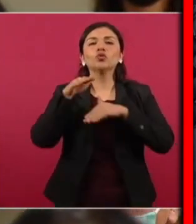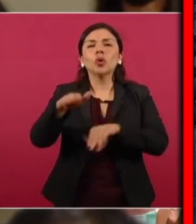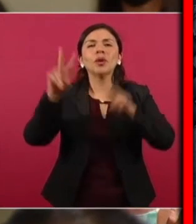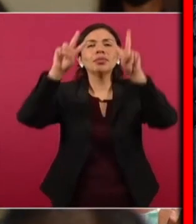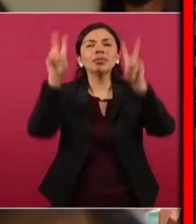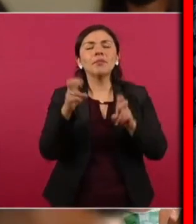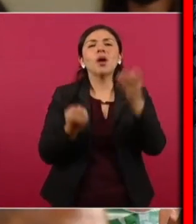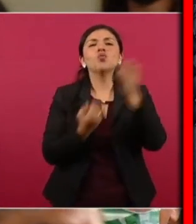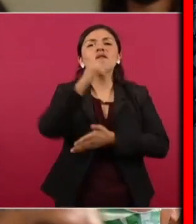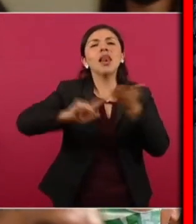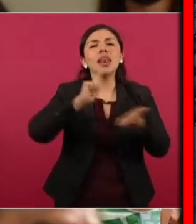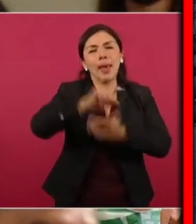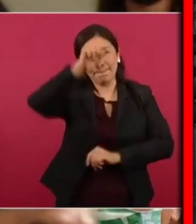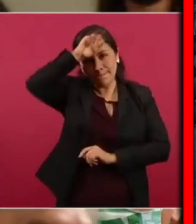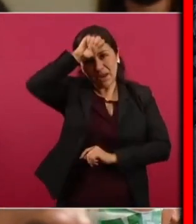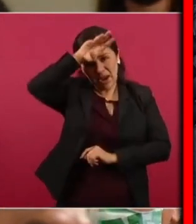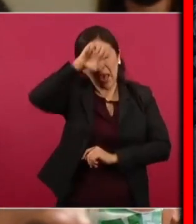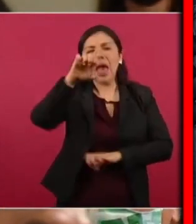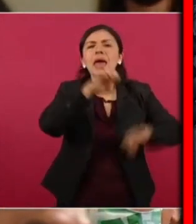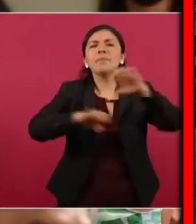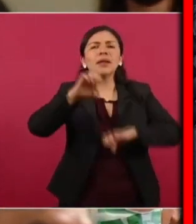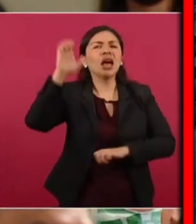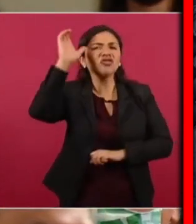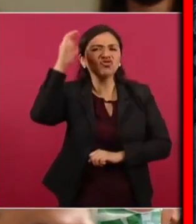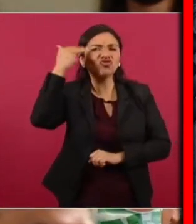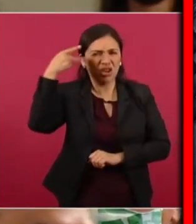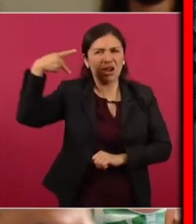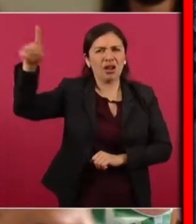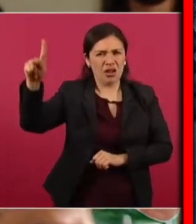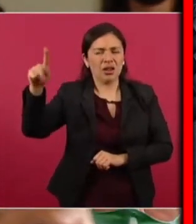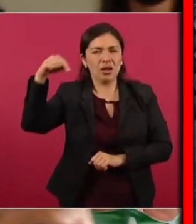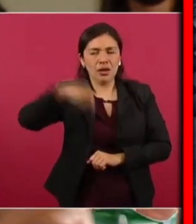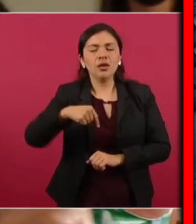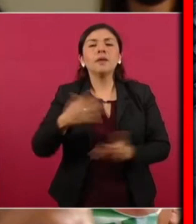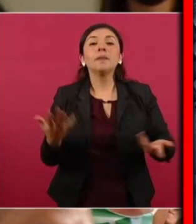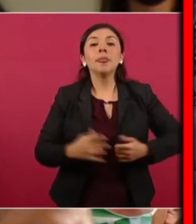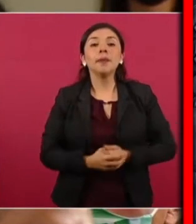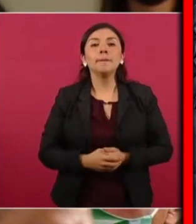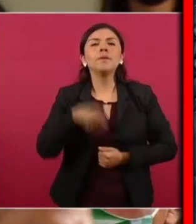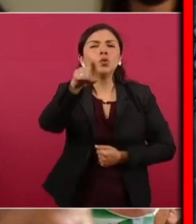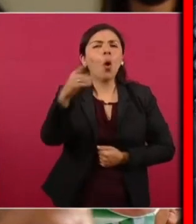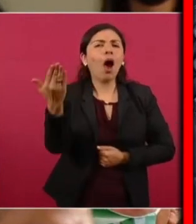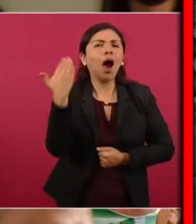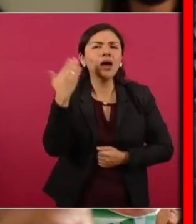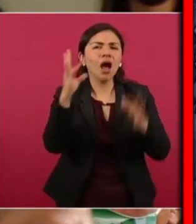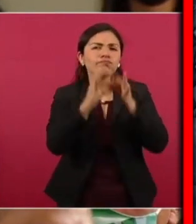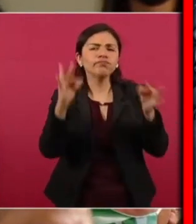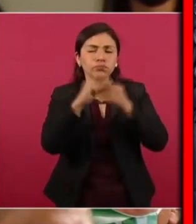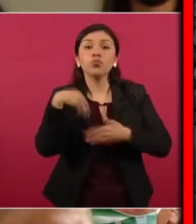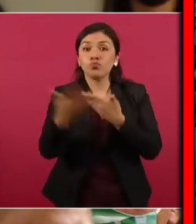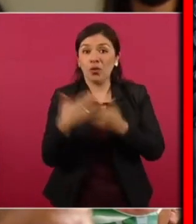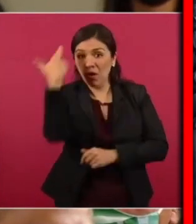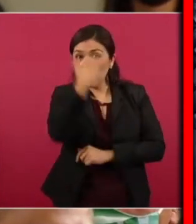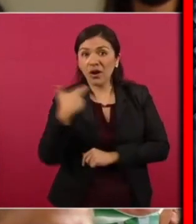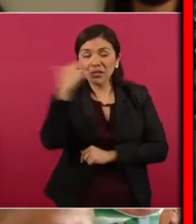nueva ley minera y la empresa china, Ganfen usted ha mencionado que se revisarán los